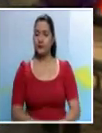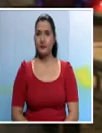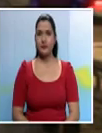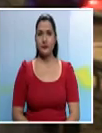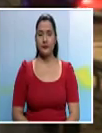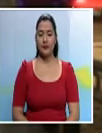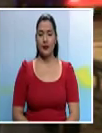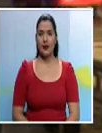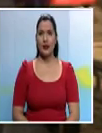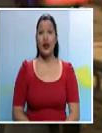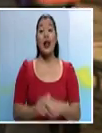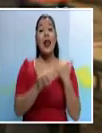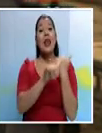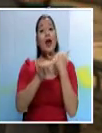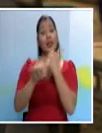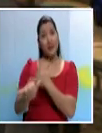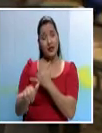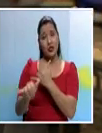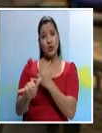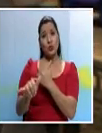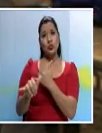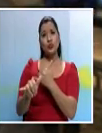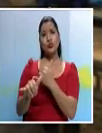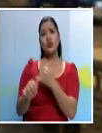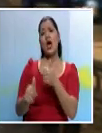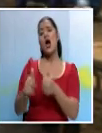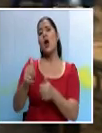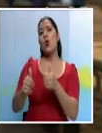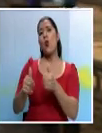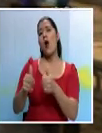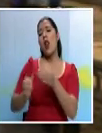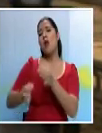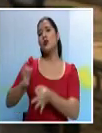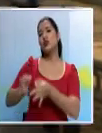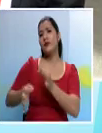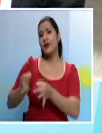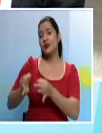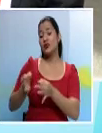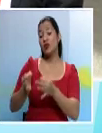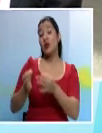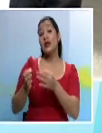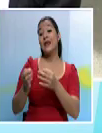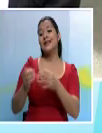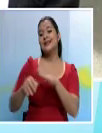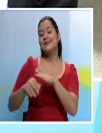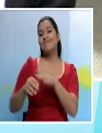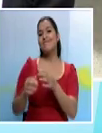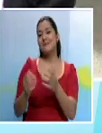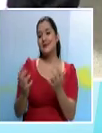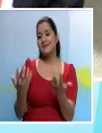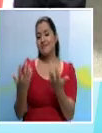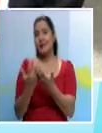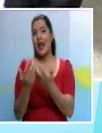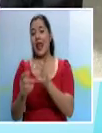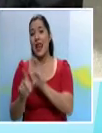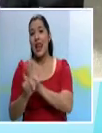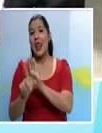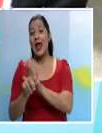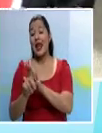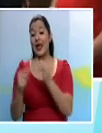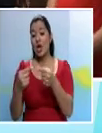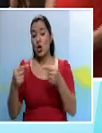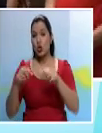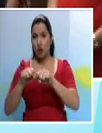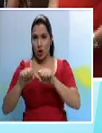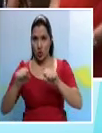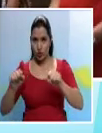La denuncia se fundamenta en la ley anticorrupción y contra el enriquecimiento ilícito que